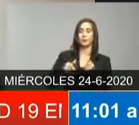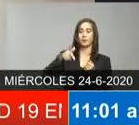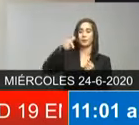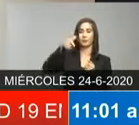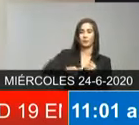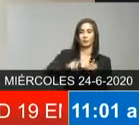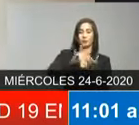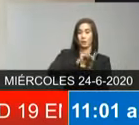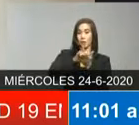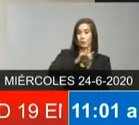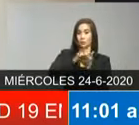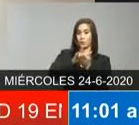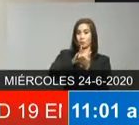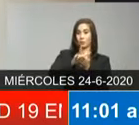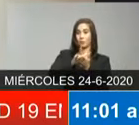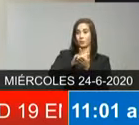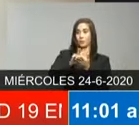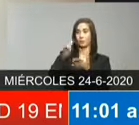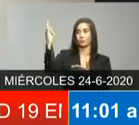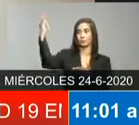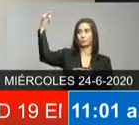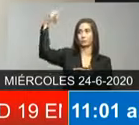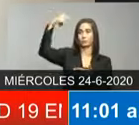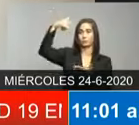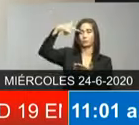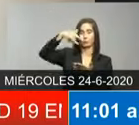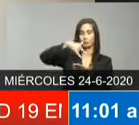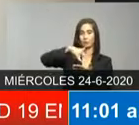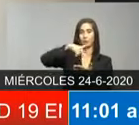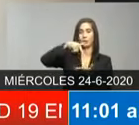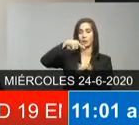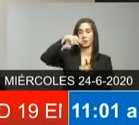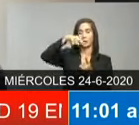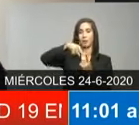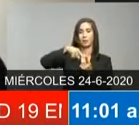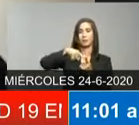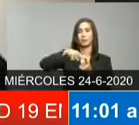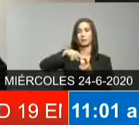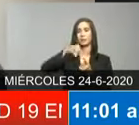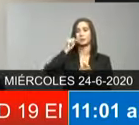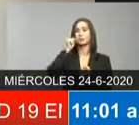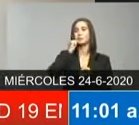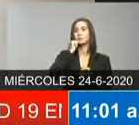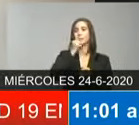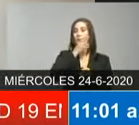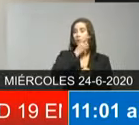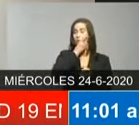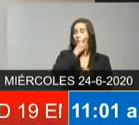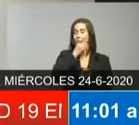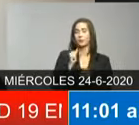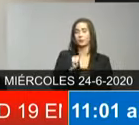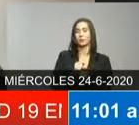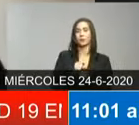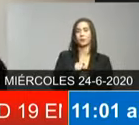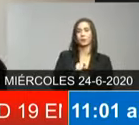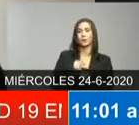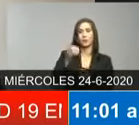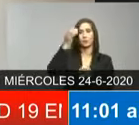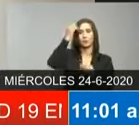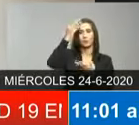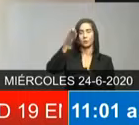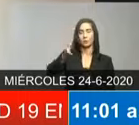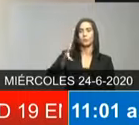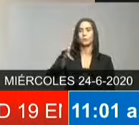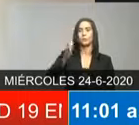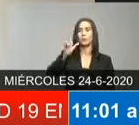Nueva York a Santo Domingo y viceversa y que a partir del primero al cinco me parece que el cinco se abre la